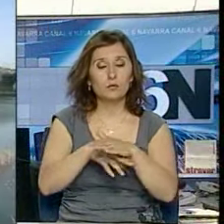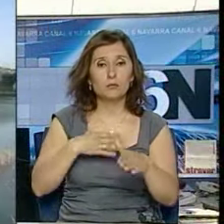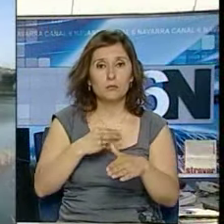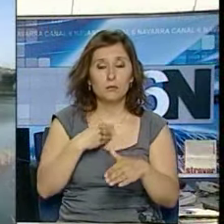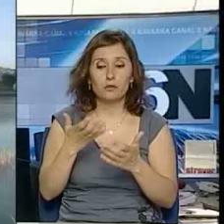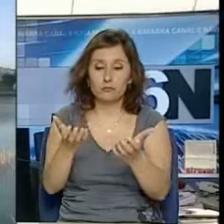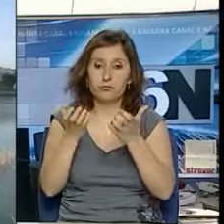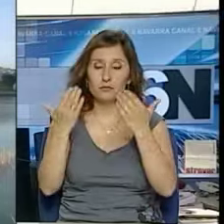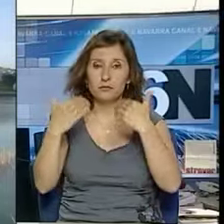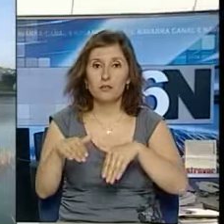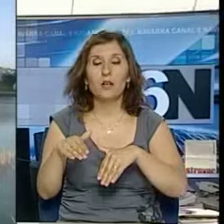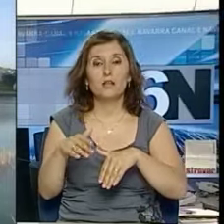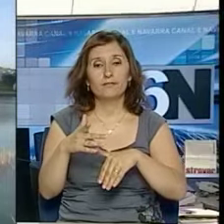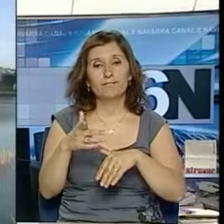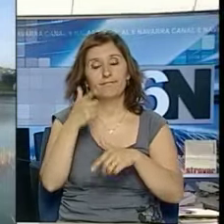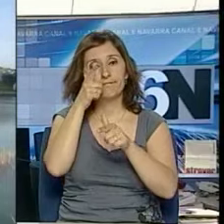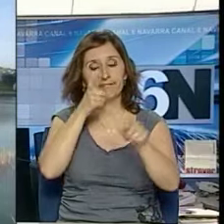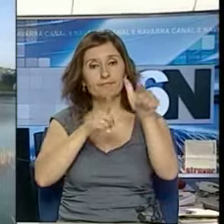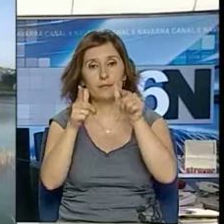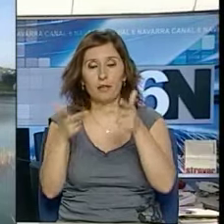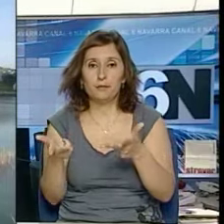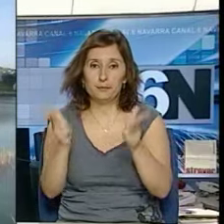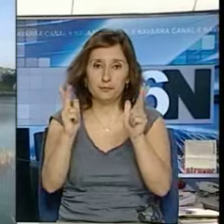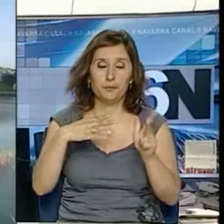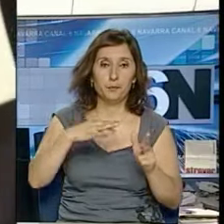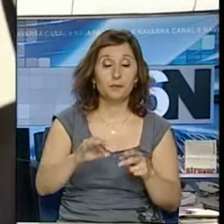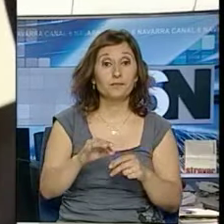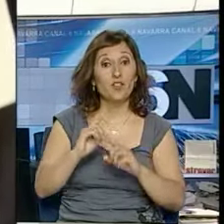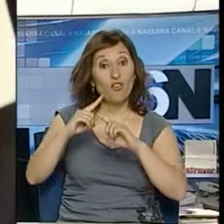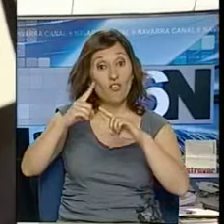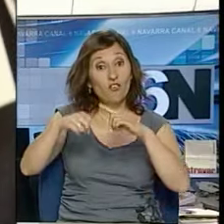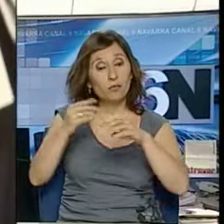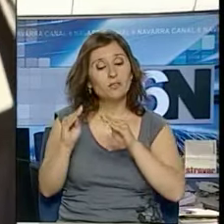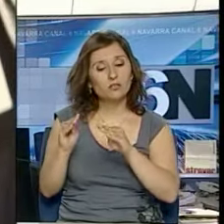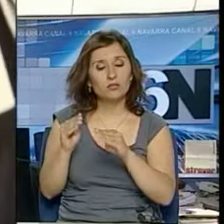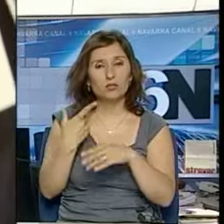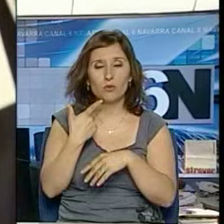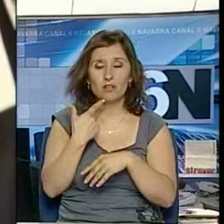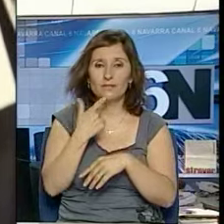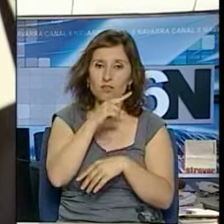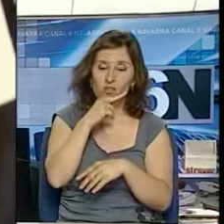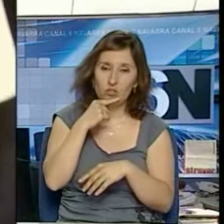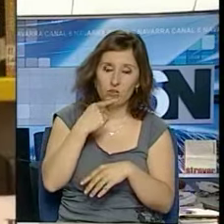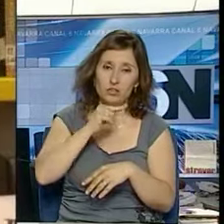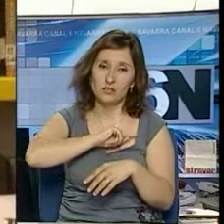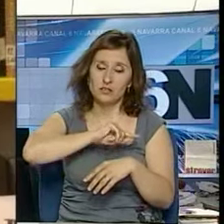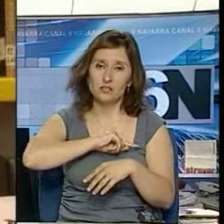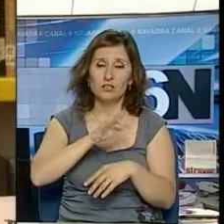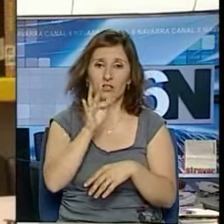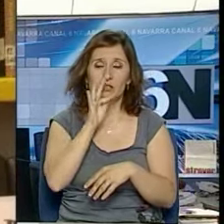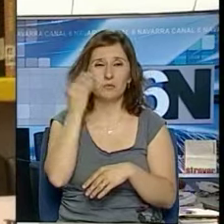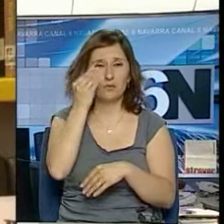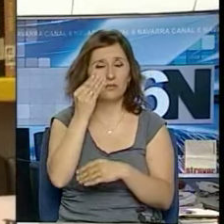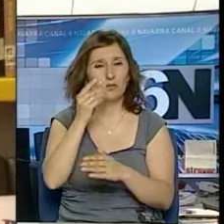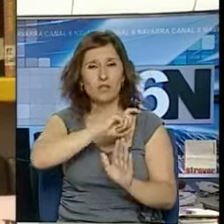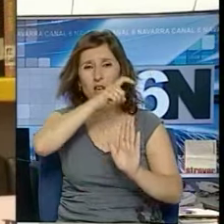para el viaje de parte de las instituciones navarras. La familia de Iyanela, todavía con dolor en sus palabras, piden que se aplique toda la fuerza de